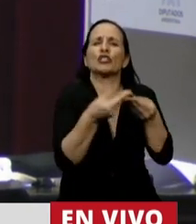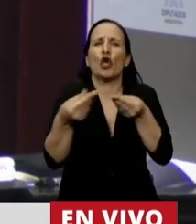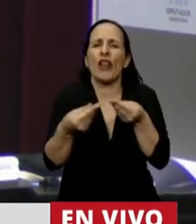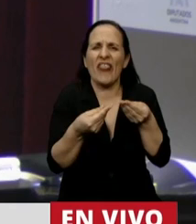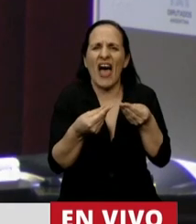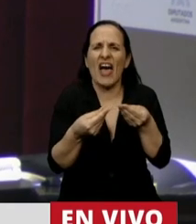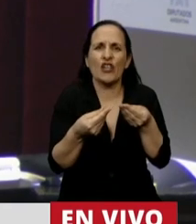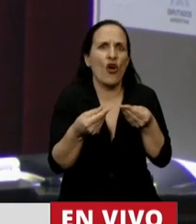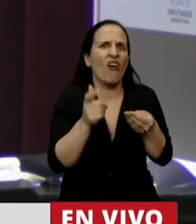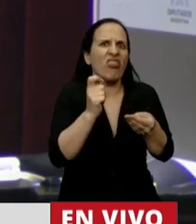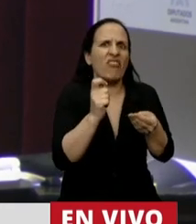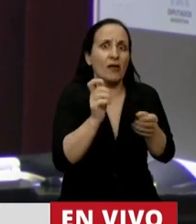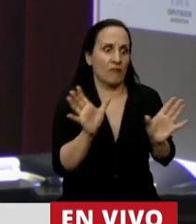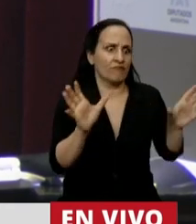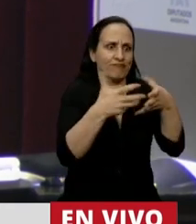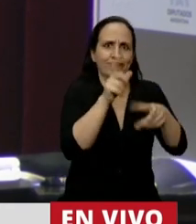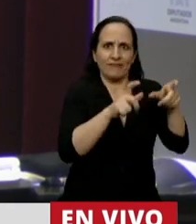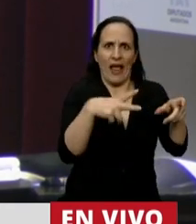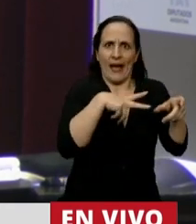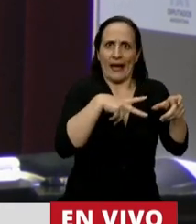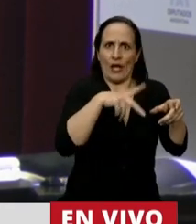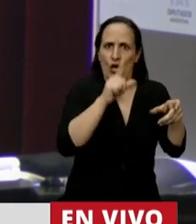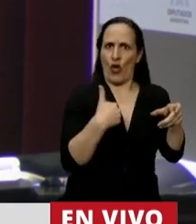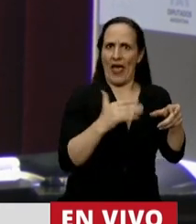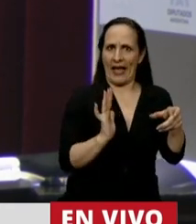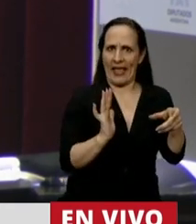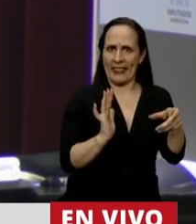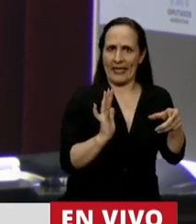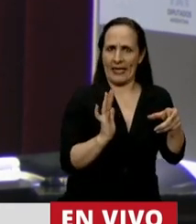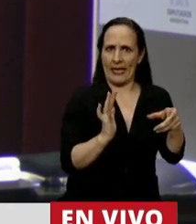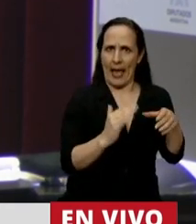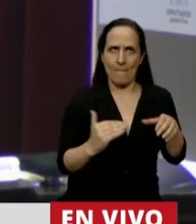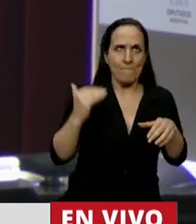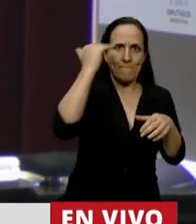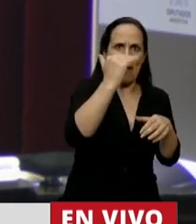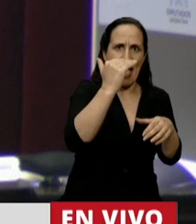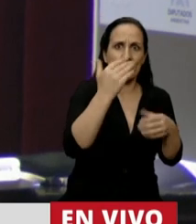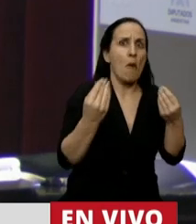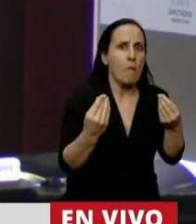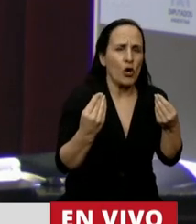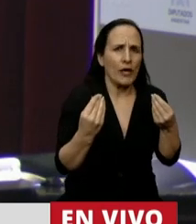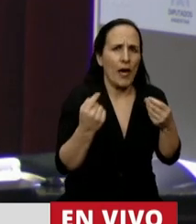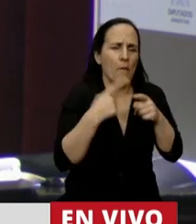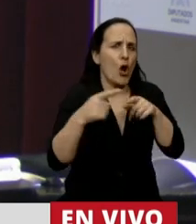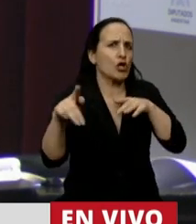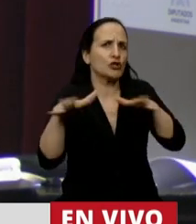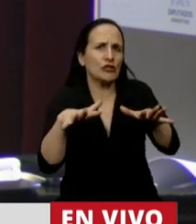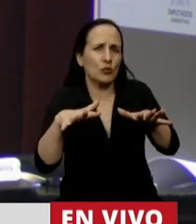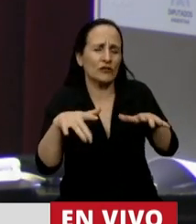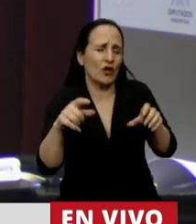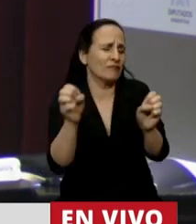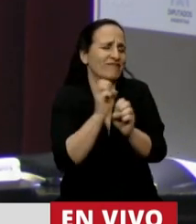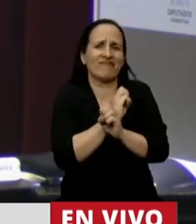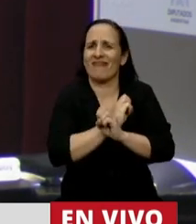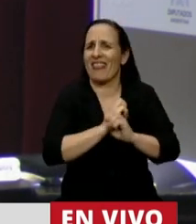los más ricos de este país porque estamos en una situación de desastre que tiene que ver